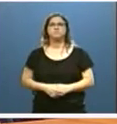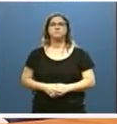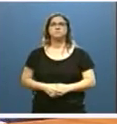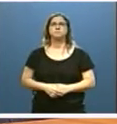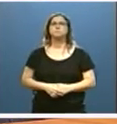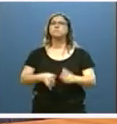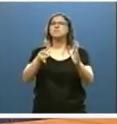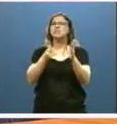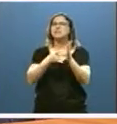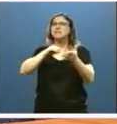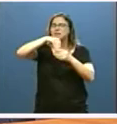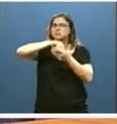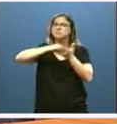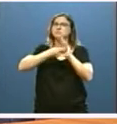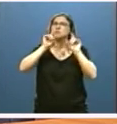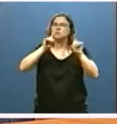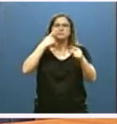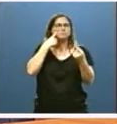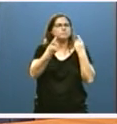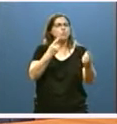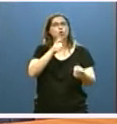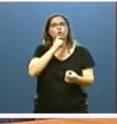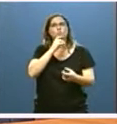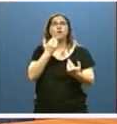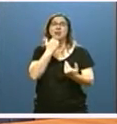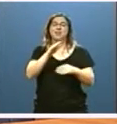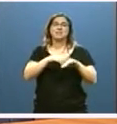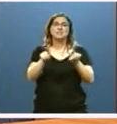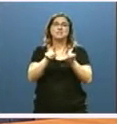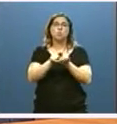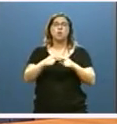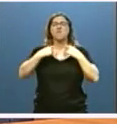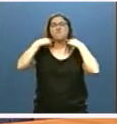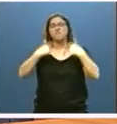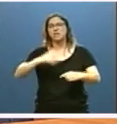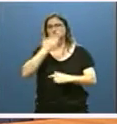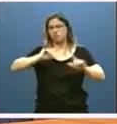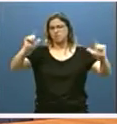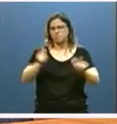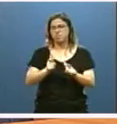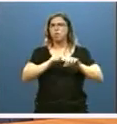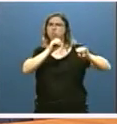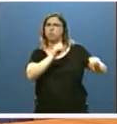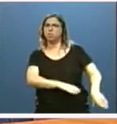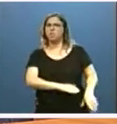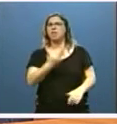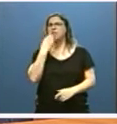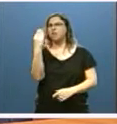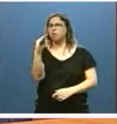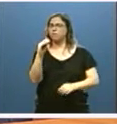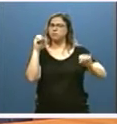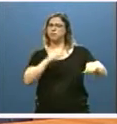La calidad de un sistema educativo se mide, entre otros aspectos, a través de la reducción del fracaso escolar y del abandono escolar temprano.